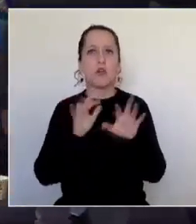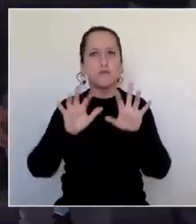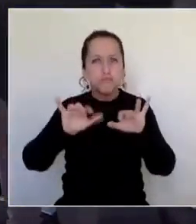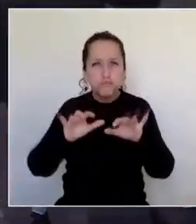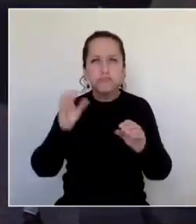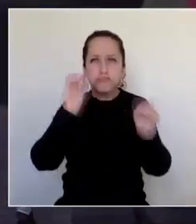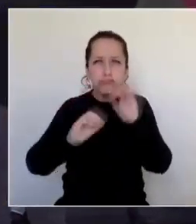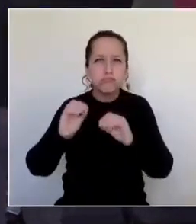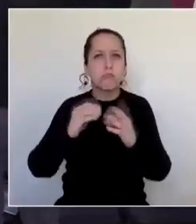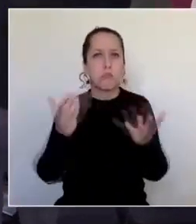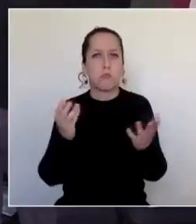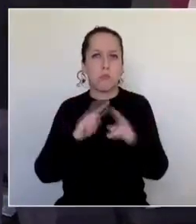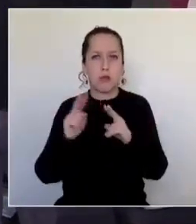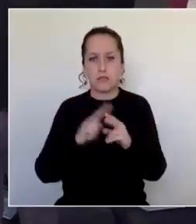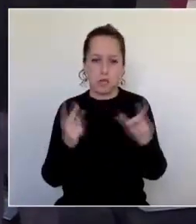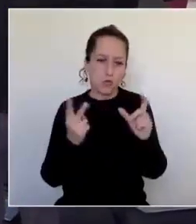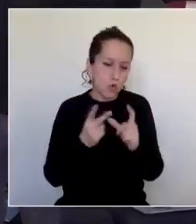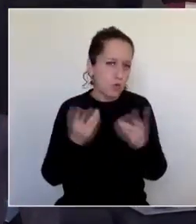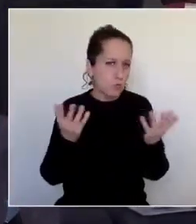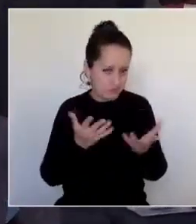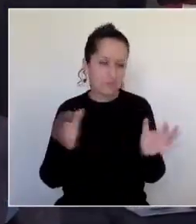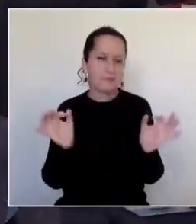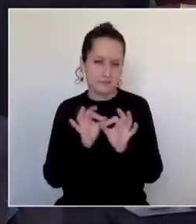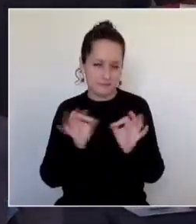acerca de la creación de currícula.